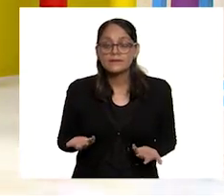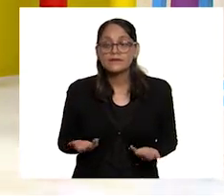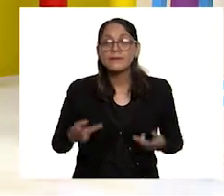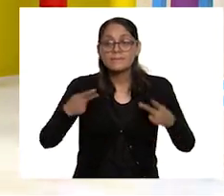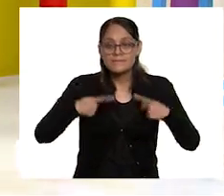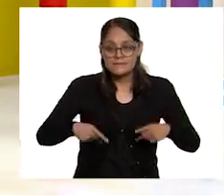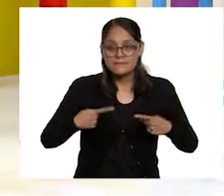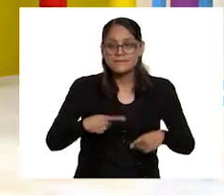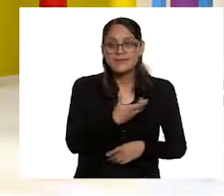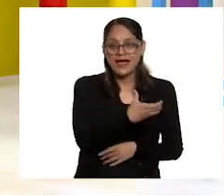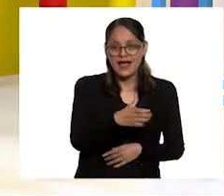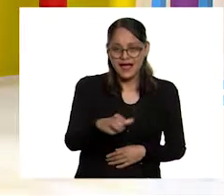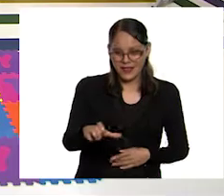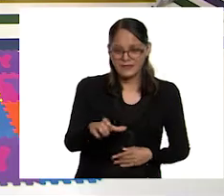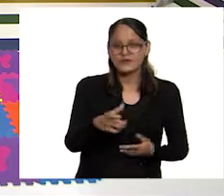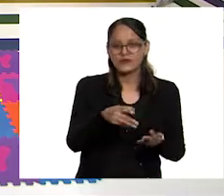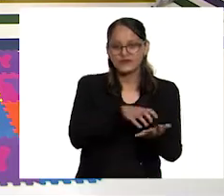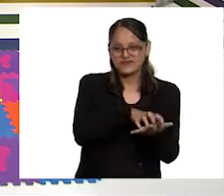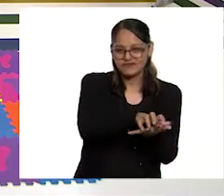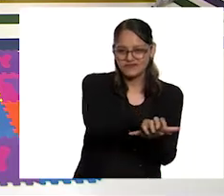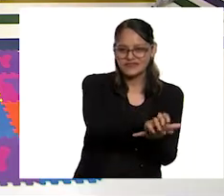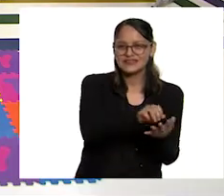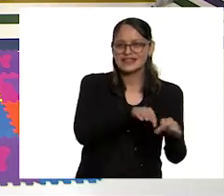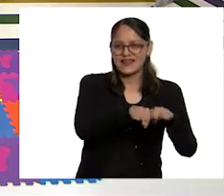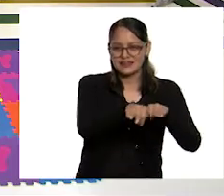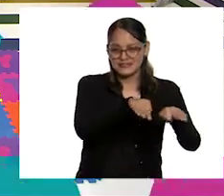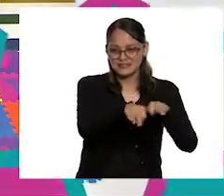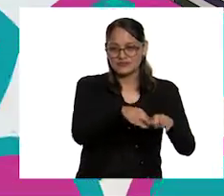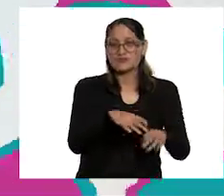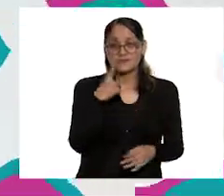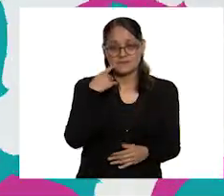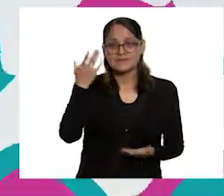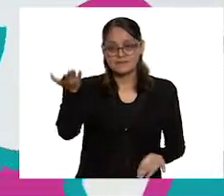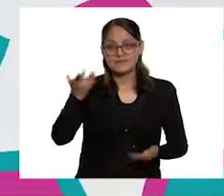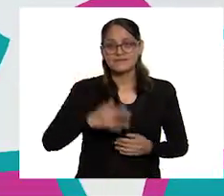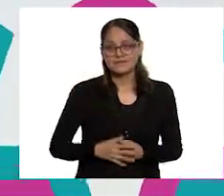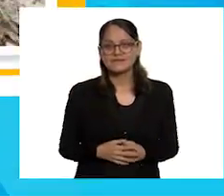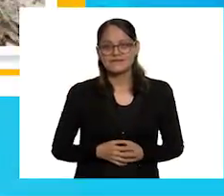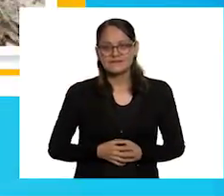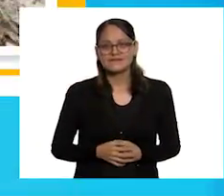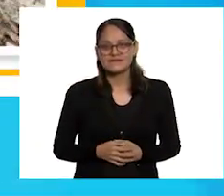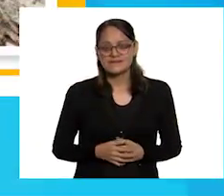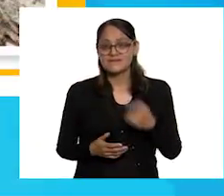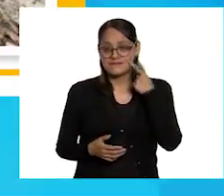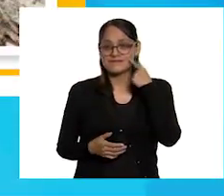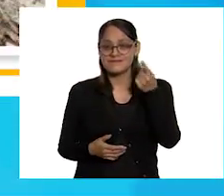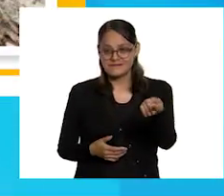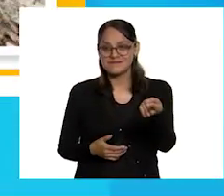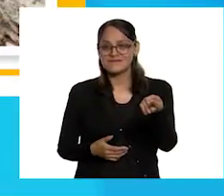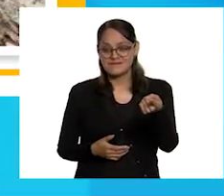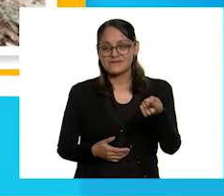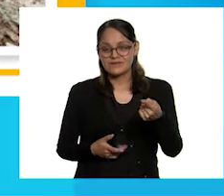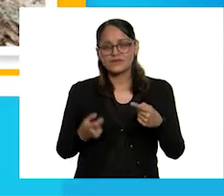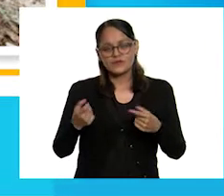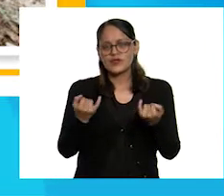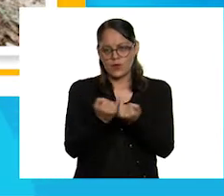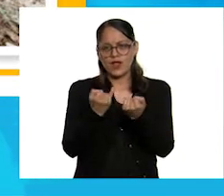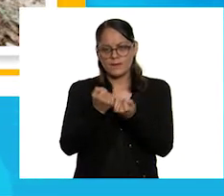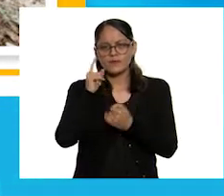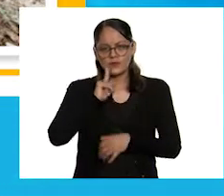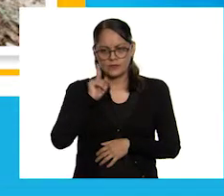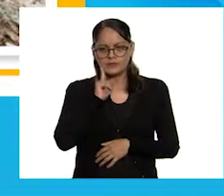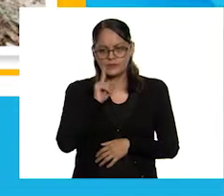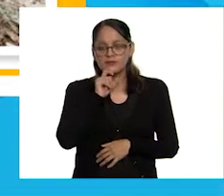agricultor. Así es. Y aquí está el agricultor. O agricultora. Porque también hay mujeres que se